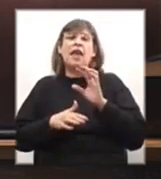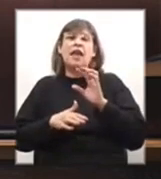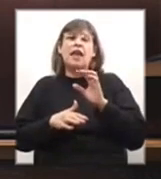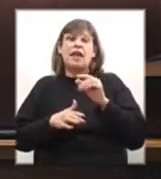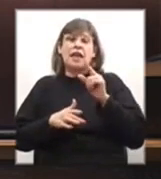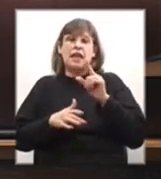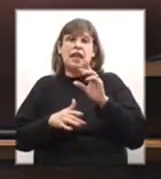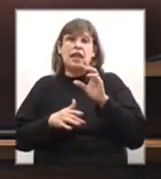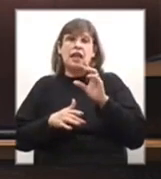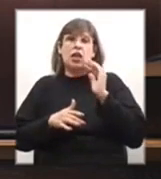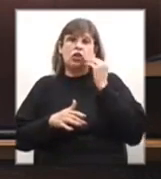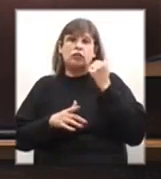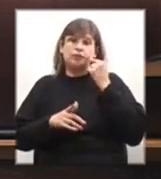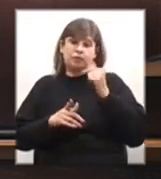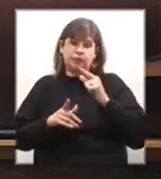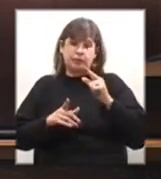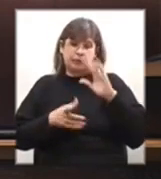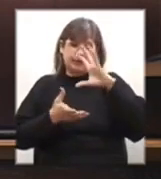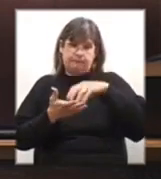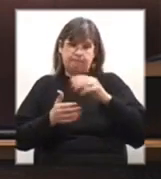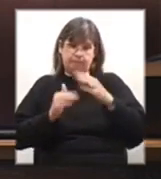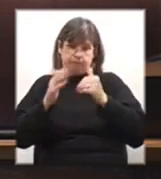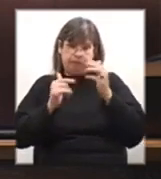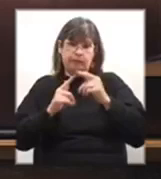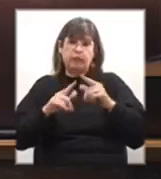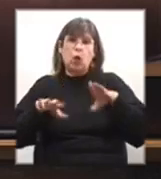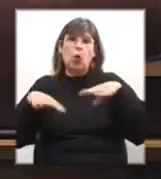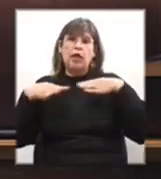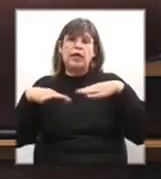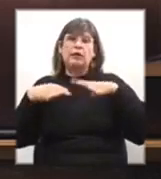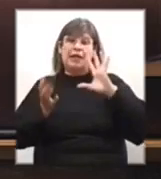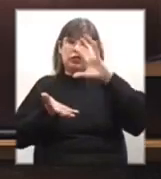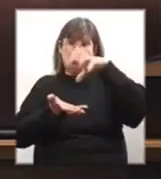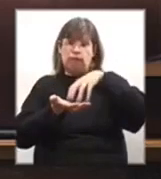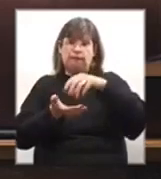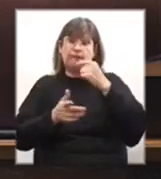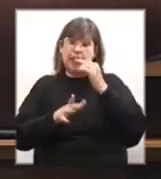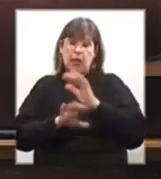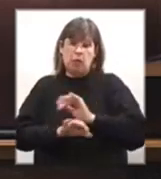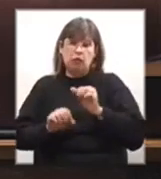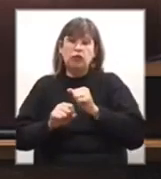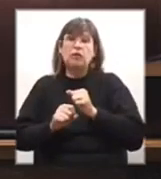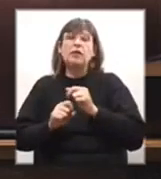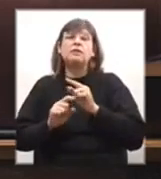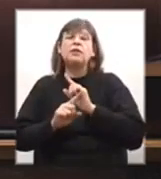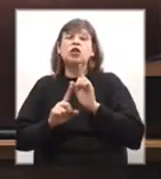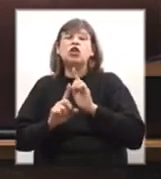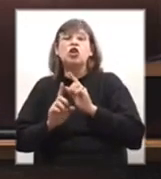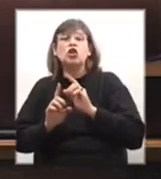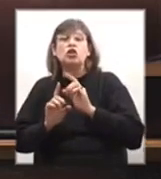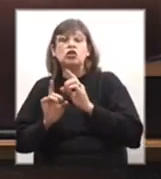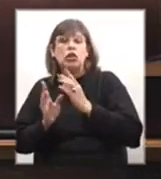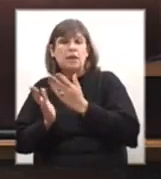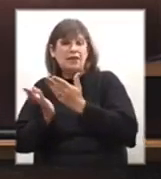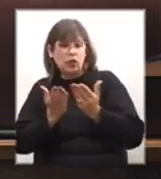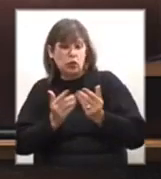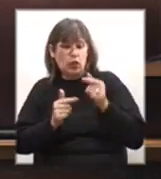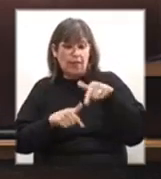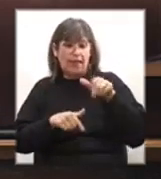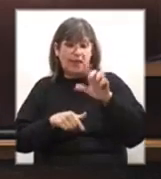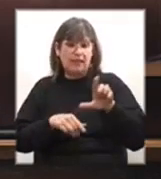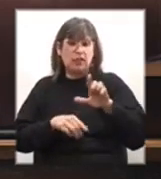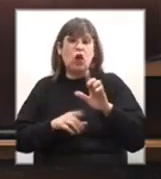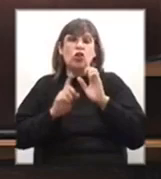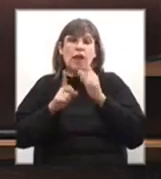Agustín Urbano Indal-Cruchet un gimnasio que posibilite no solamente a los estudiantes de ese liceo sino también